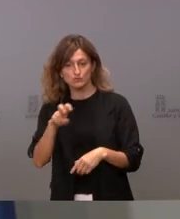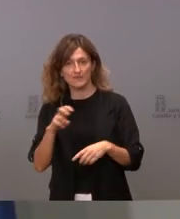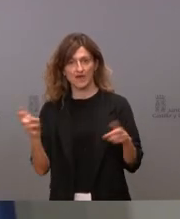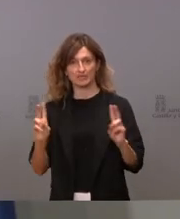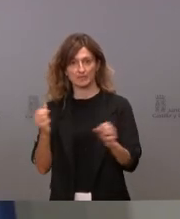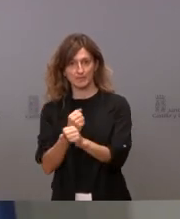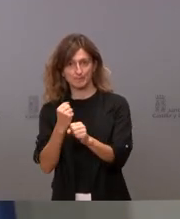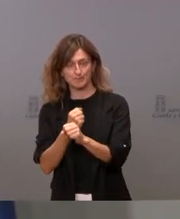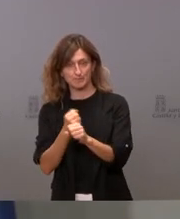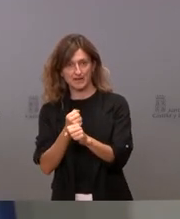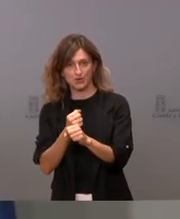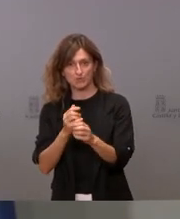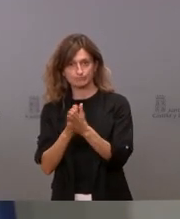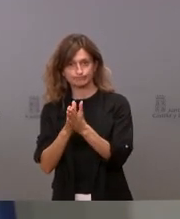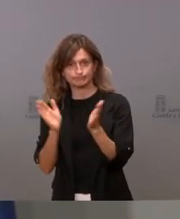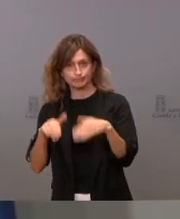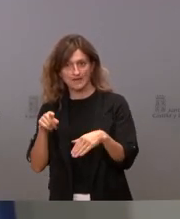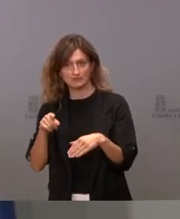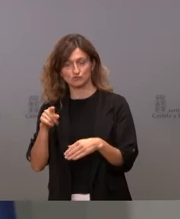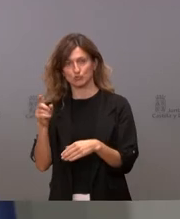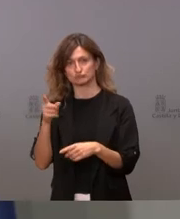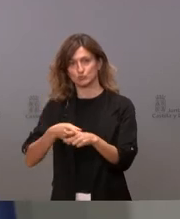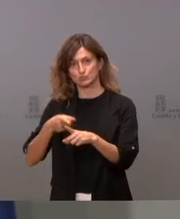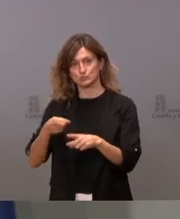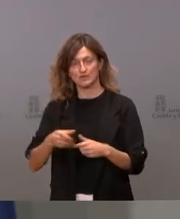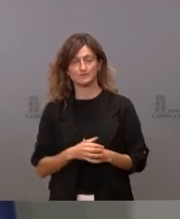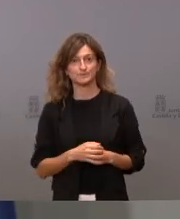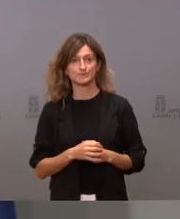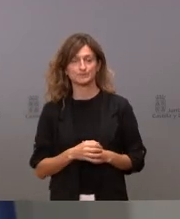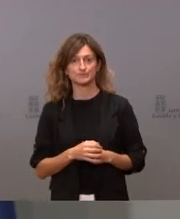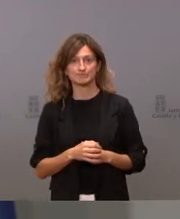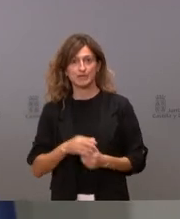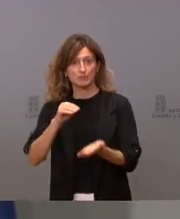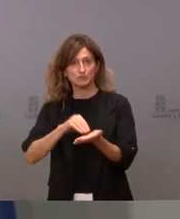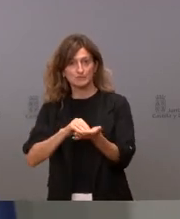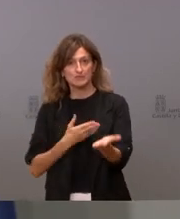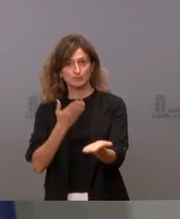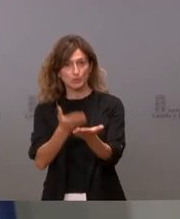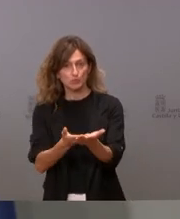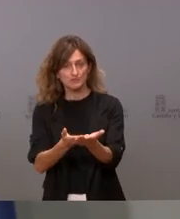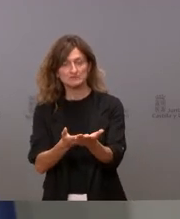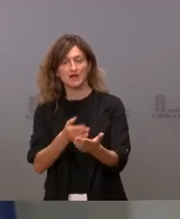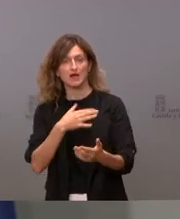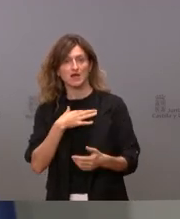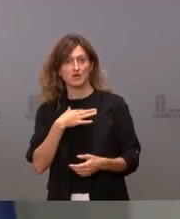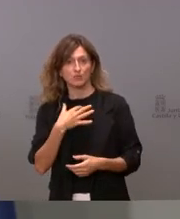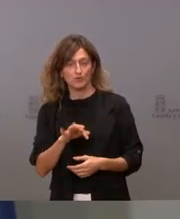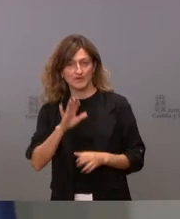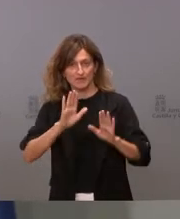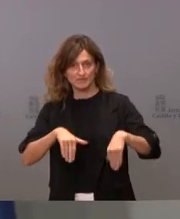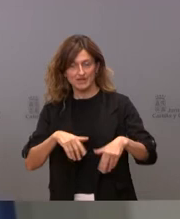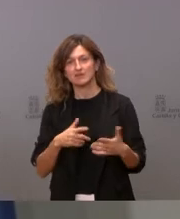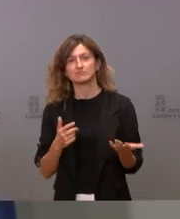empleo en el que entendemos que hay que manejarse. Muchas veces este tipo de propuestas pueden caer en